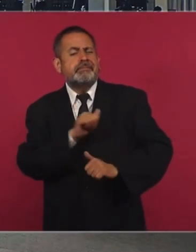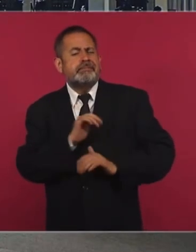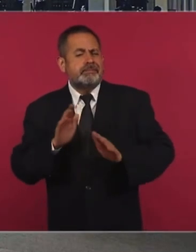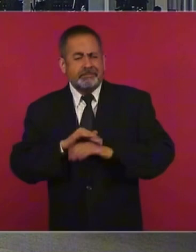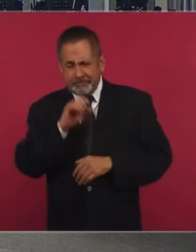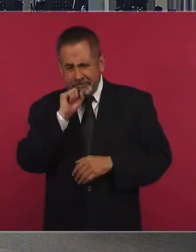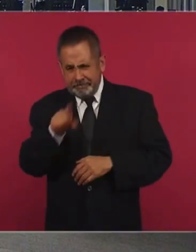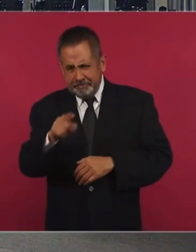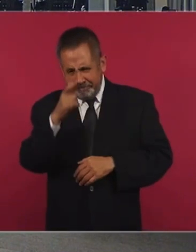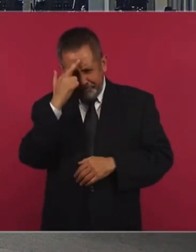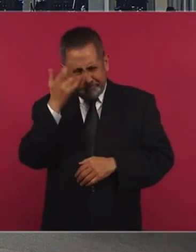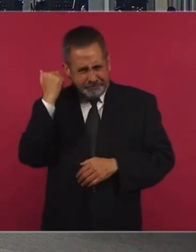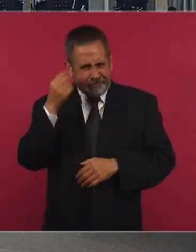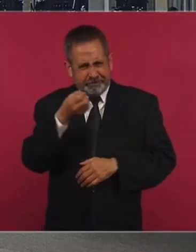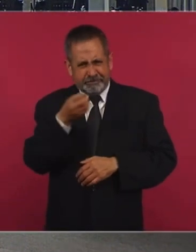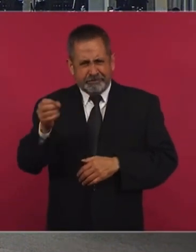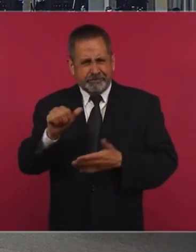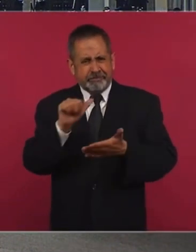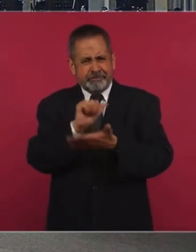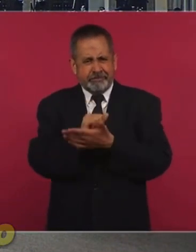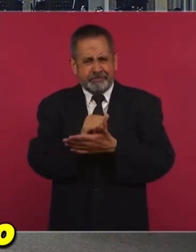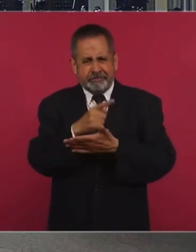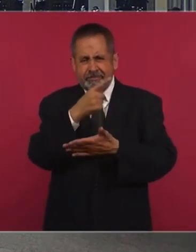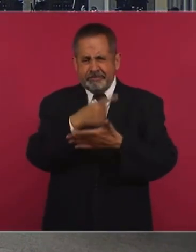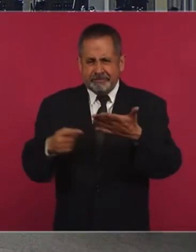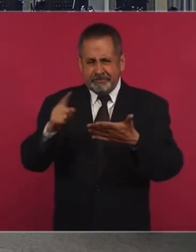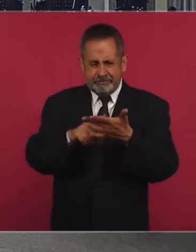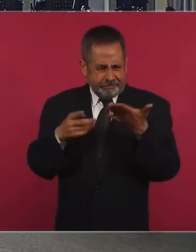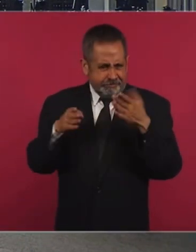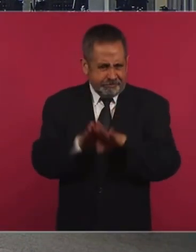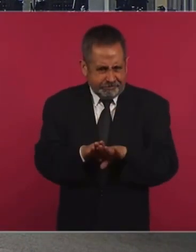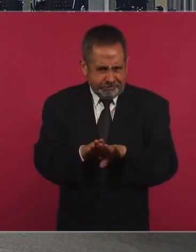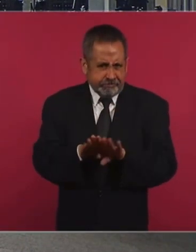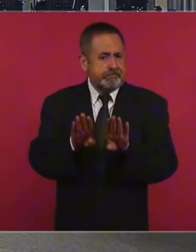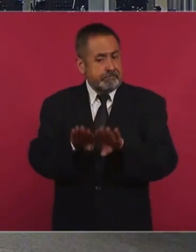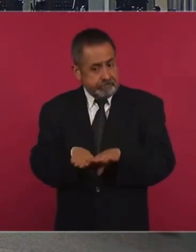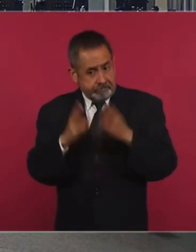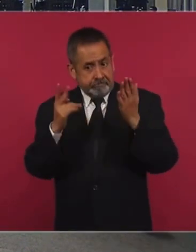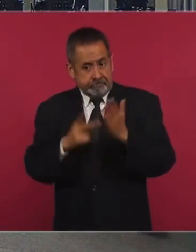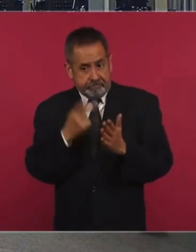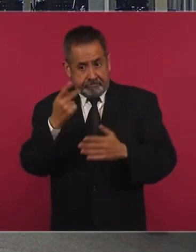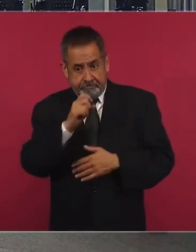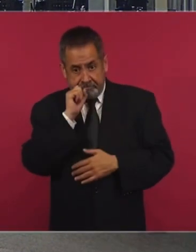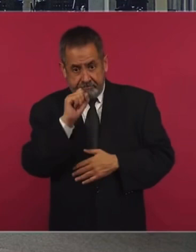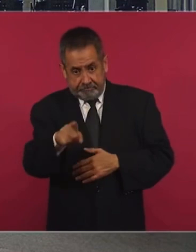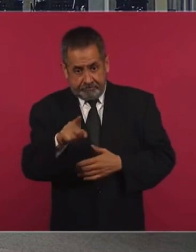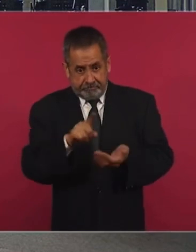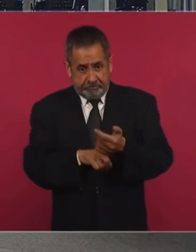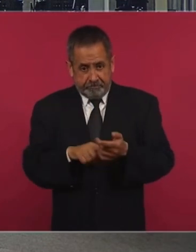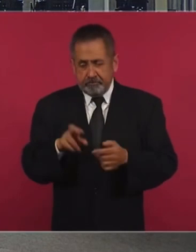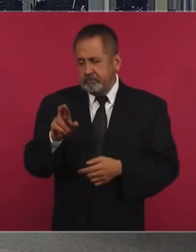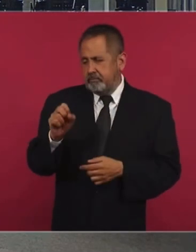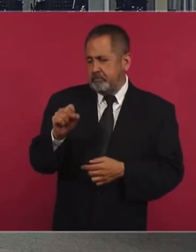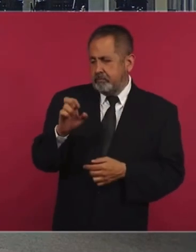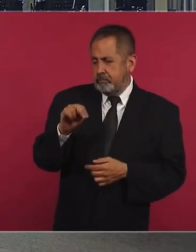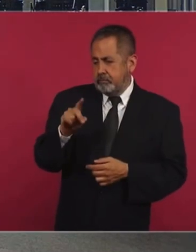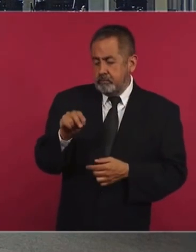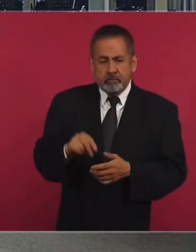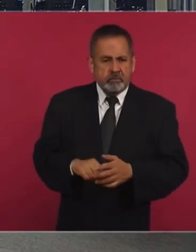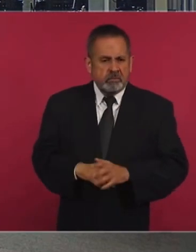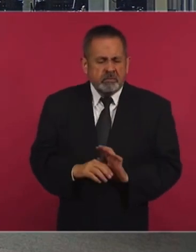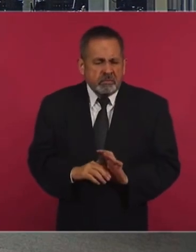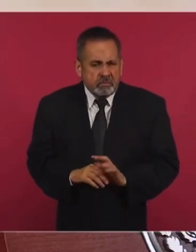órdenes de aprehensión que se cancelaron cuando estaba Gómez Trejo y después se reactivaron cuando estaba Rosendo Gómez. No sé